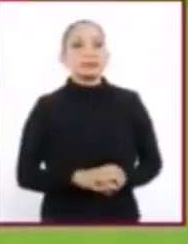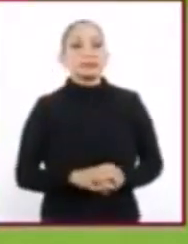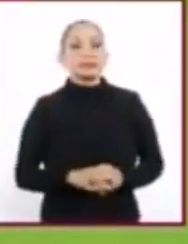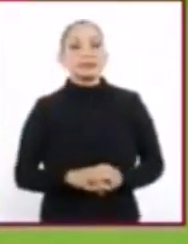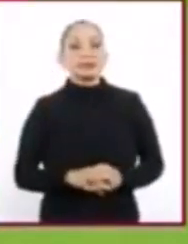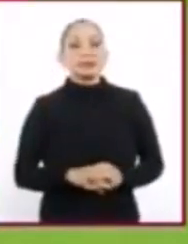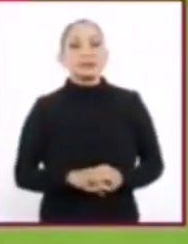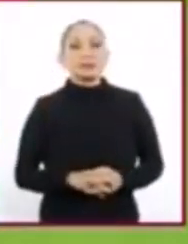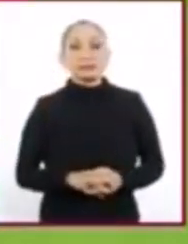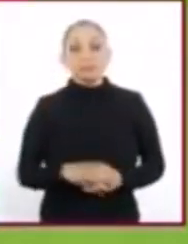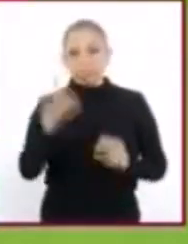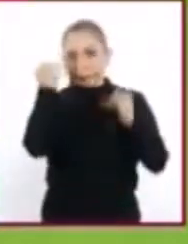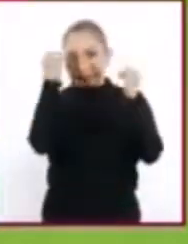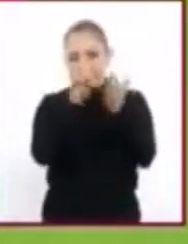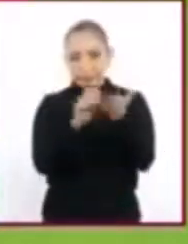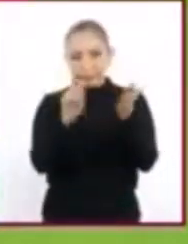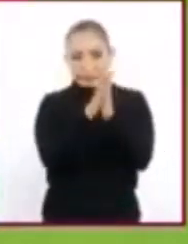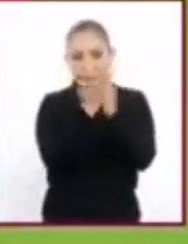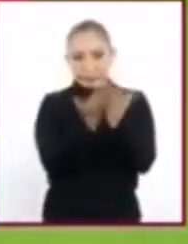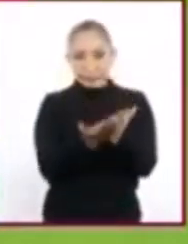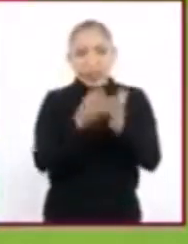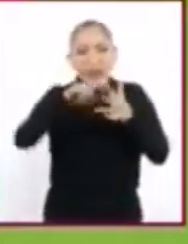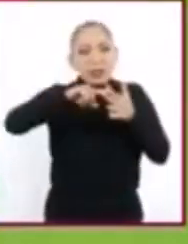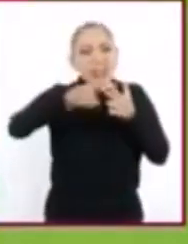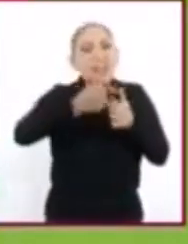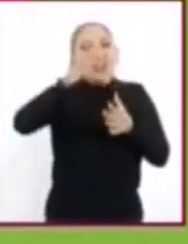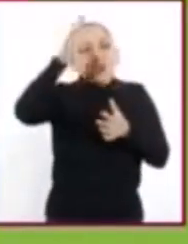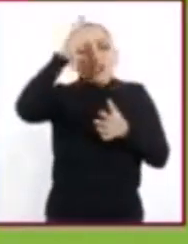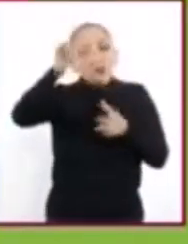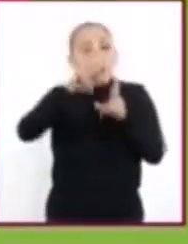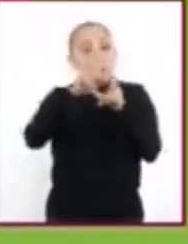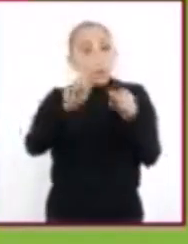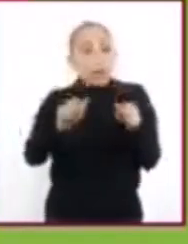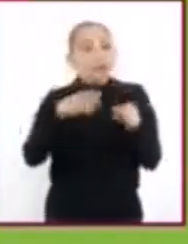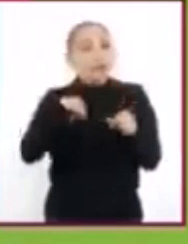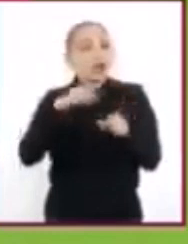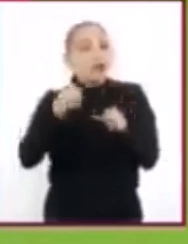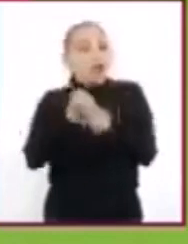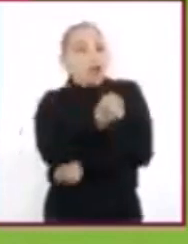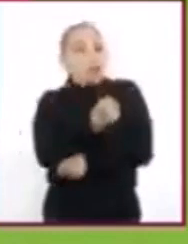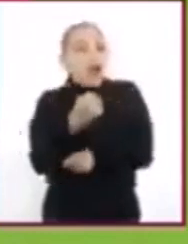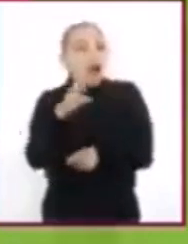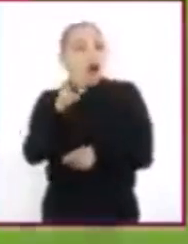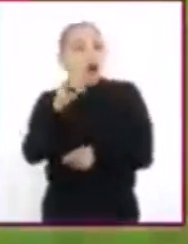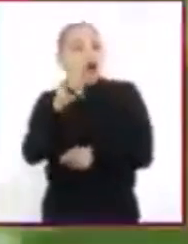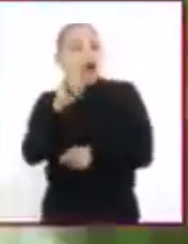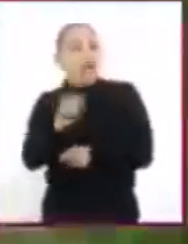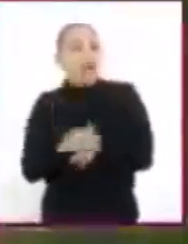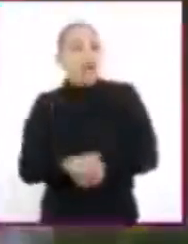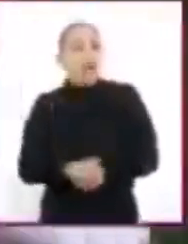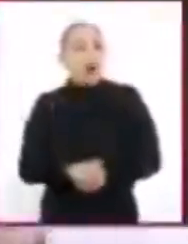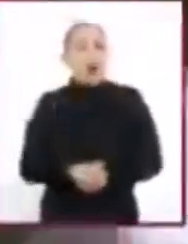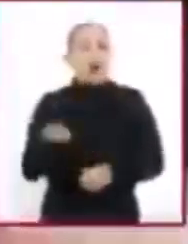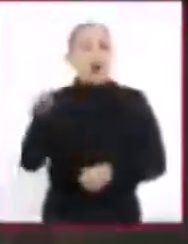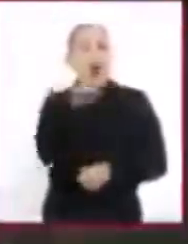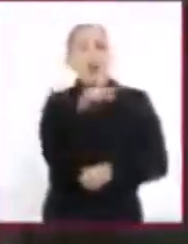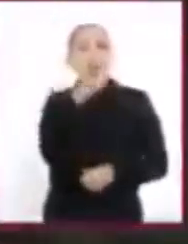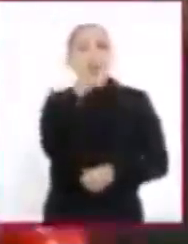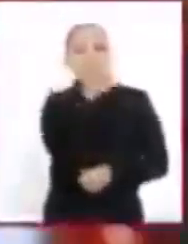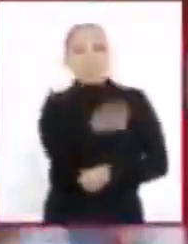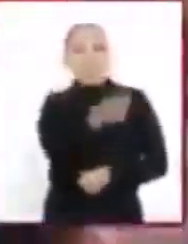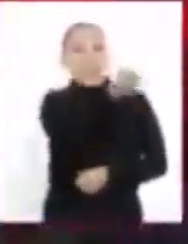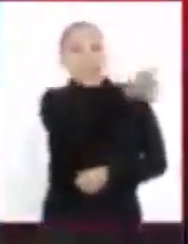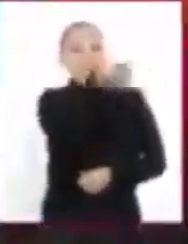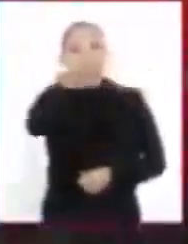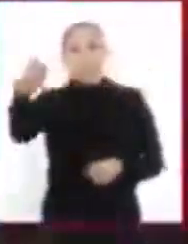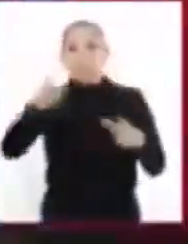Las autoras del libro Introducción de Conceptos, Paz, Violencia, Conflicto, San Pérez y Barbeito señalan que cada